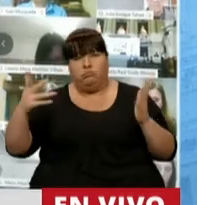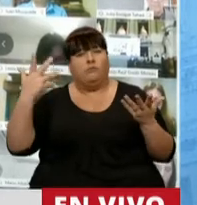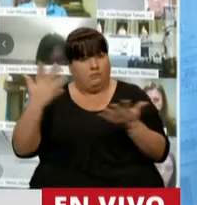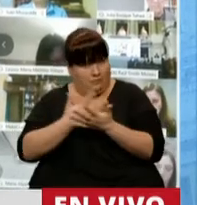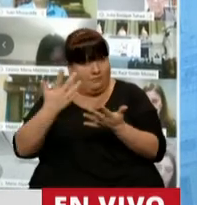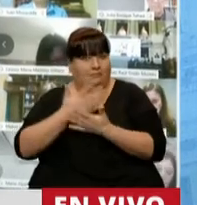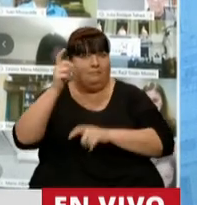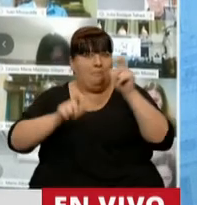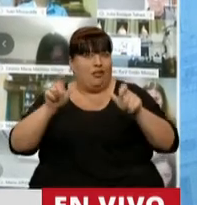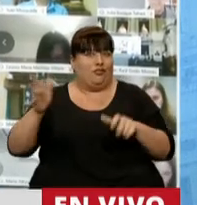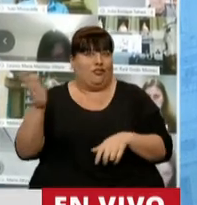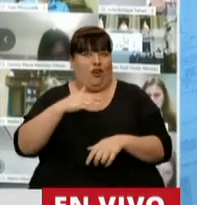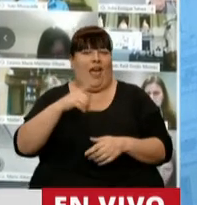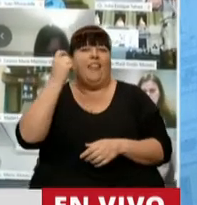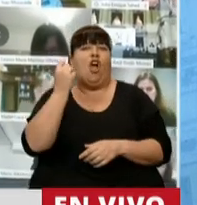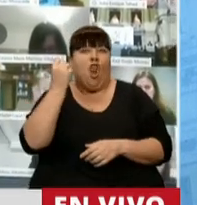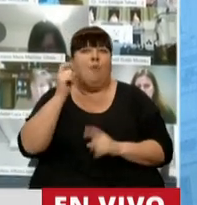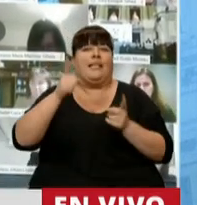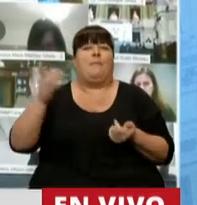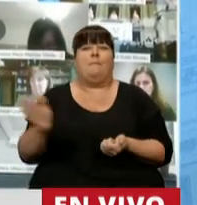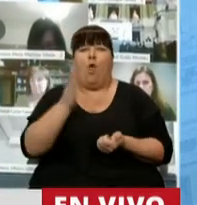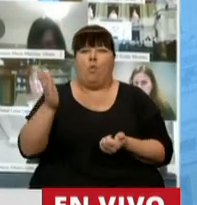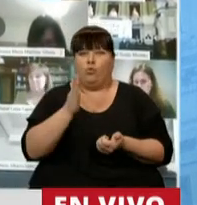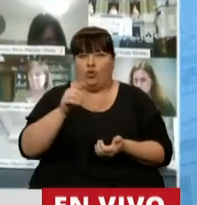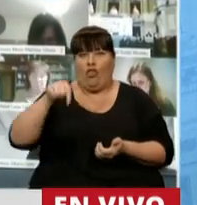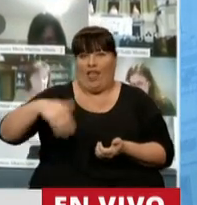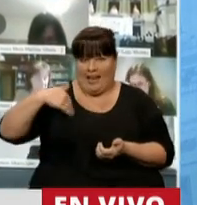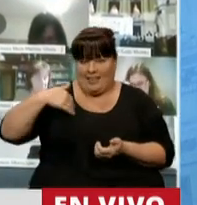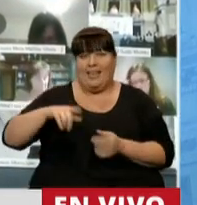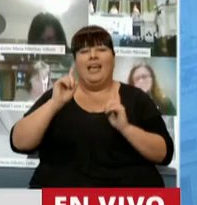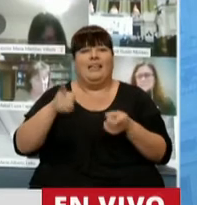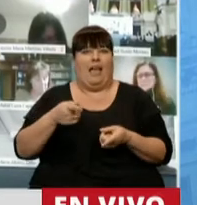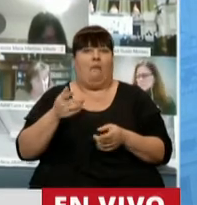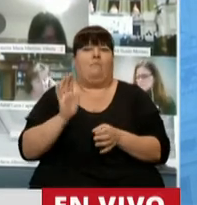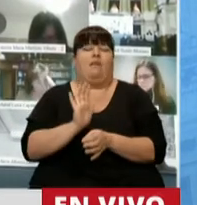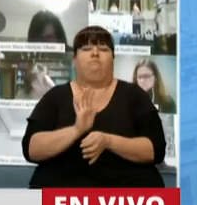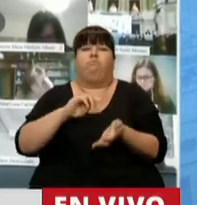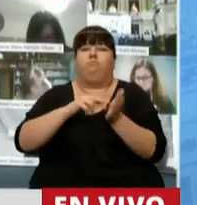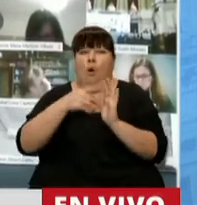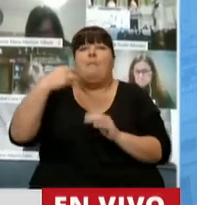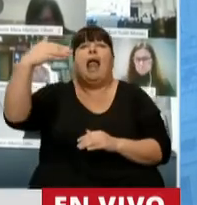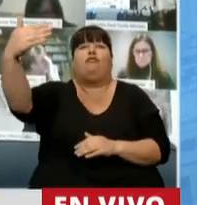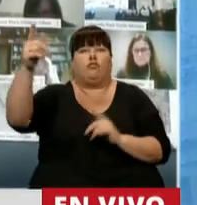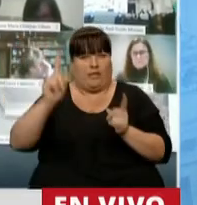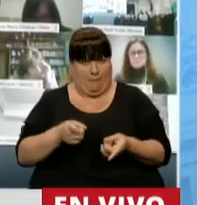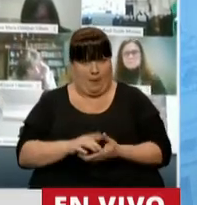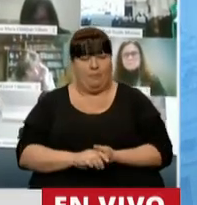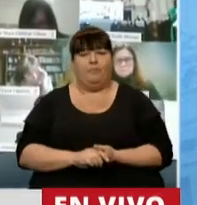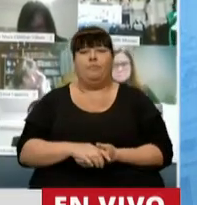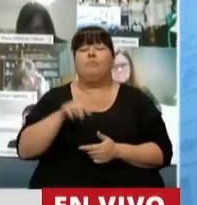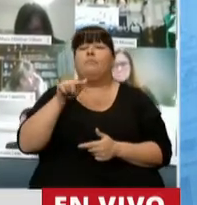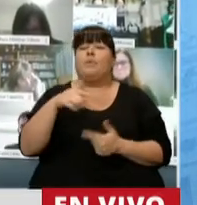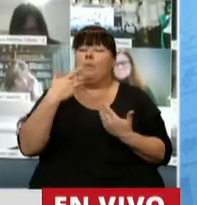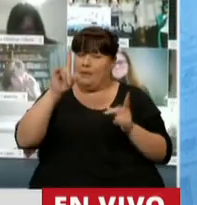muy fuertemente a la economía y a la producción de este país y que la condicionaron hacia el futuro. Esto también nos